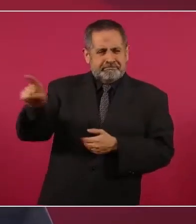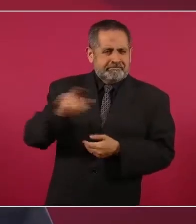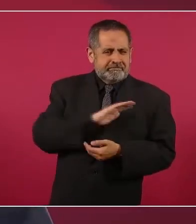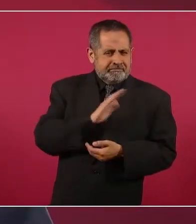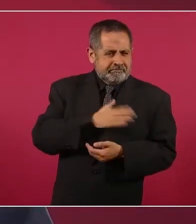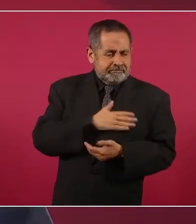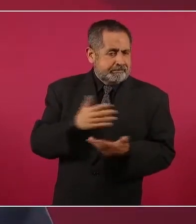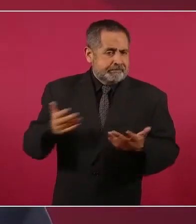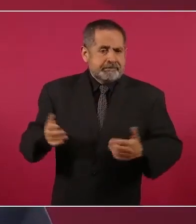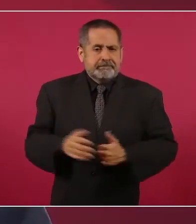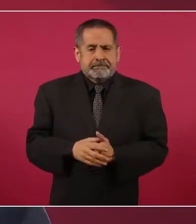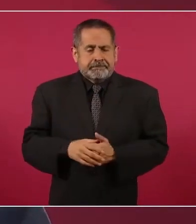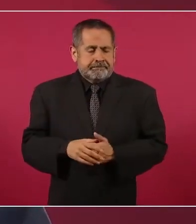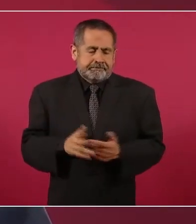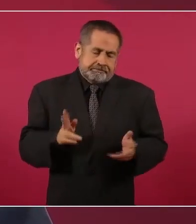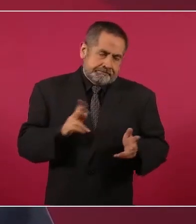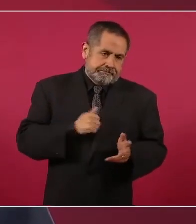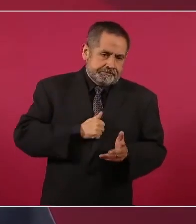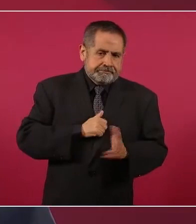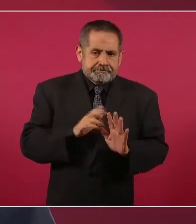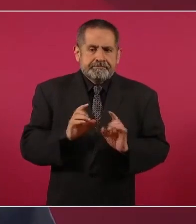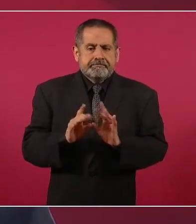lamentablemente.